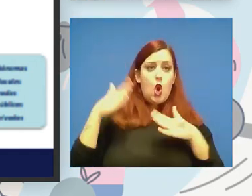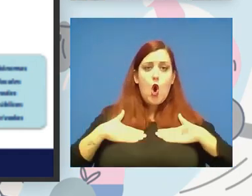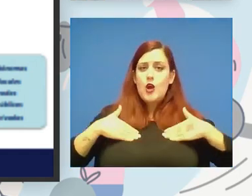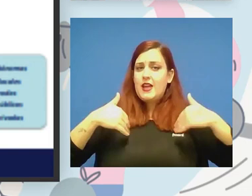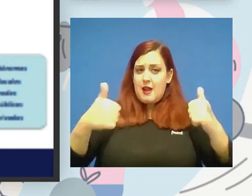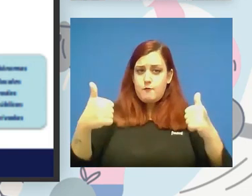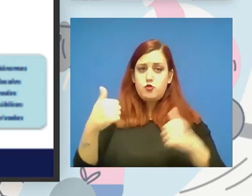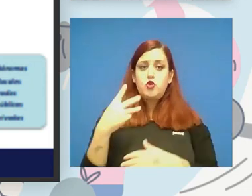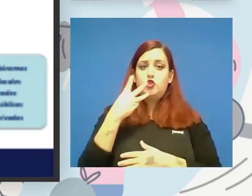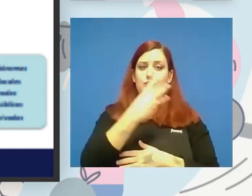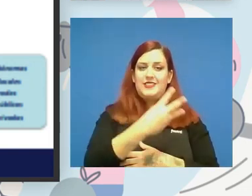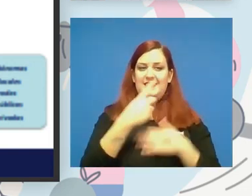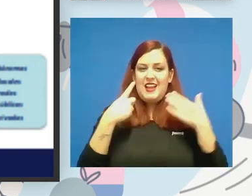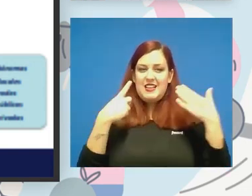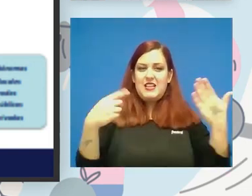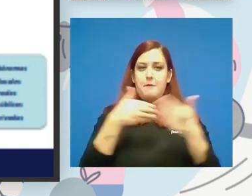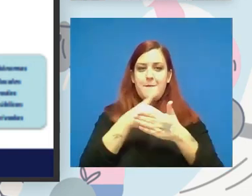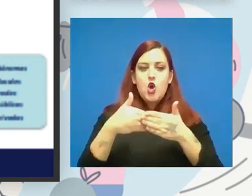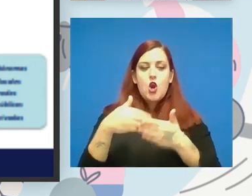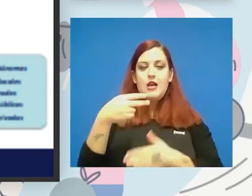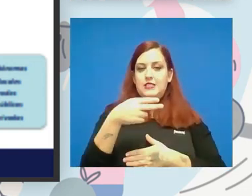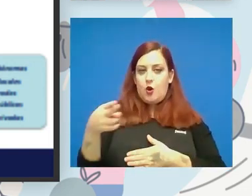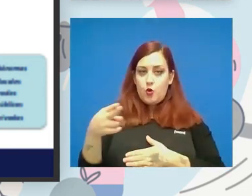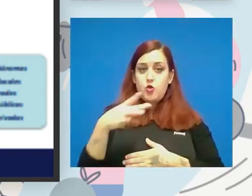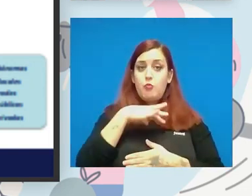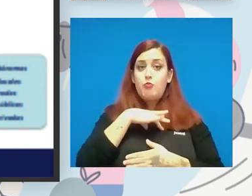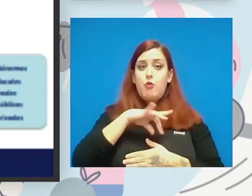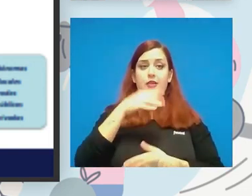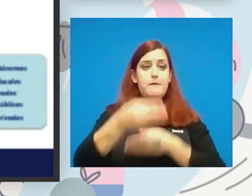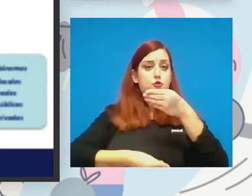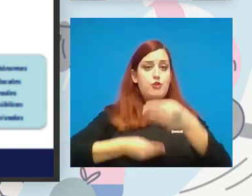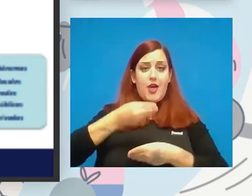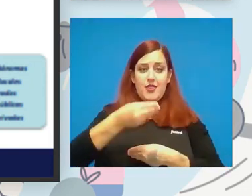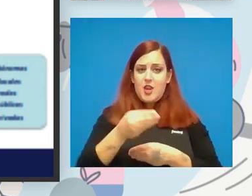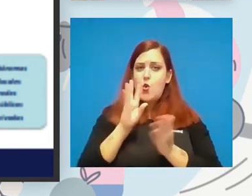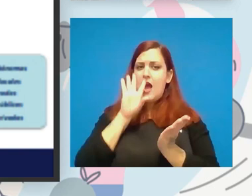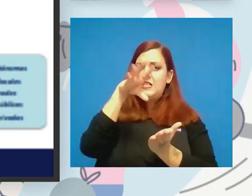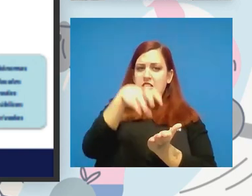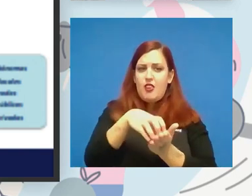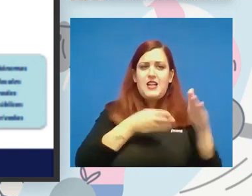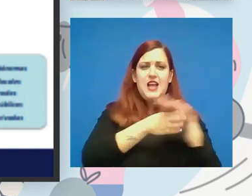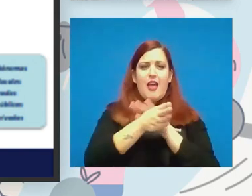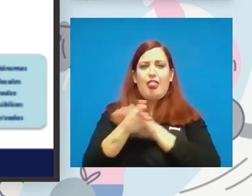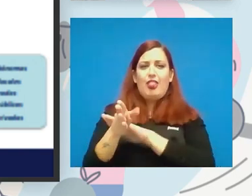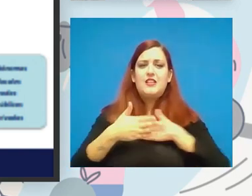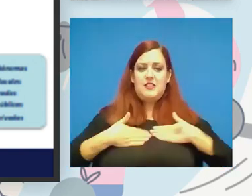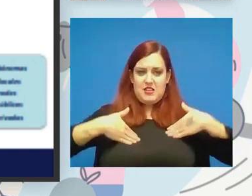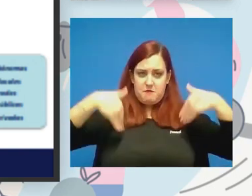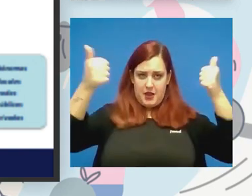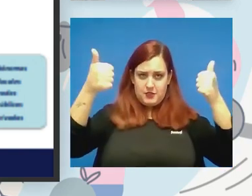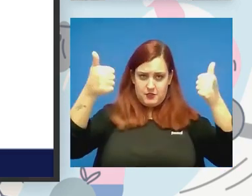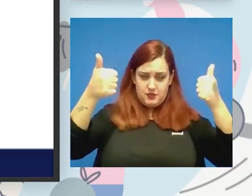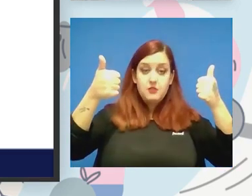36 millones de euros en las cuales vamos a poder hacer y tener unas instalaciones más accesibles ¿eh?